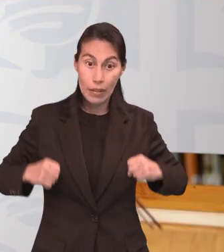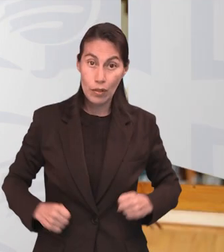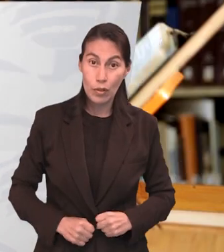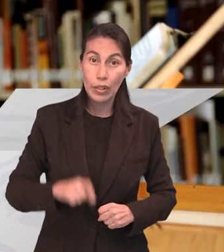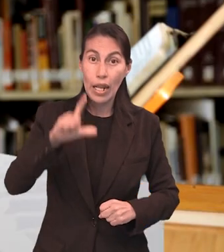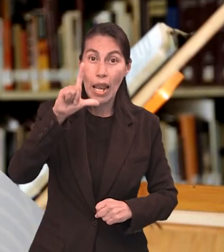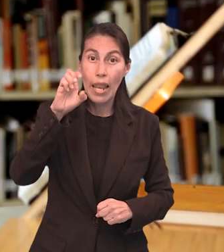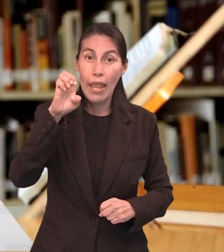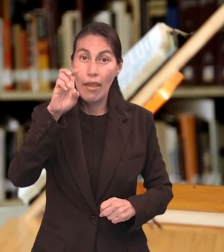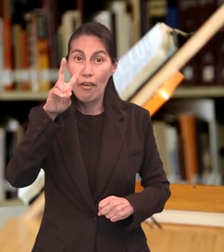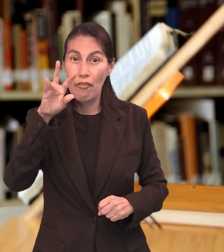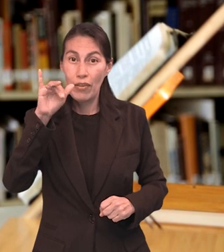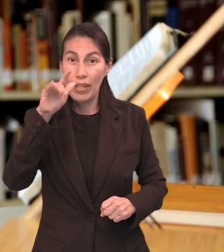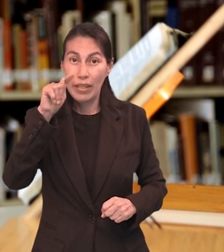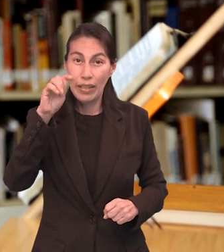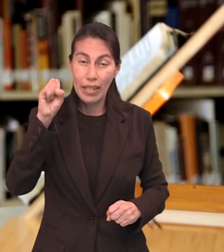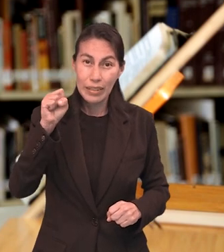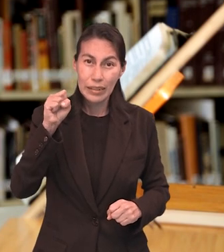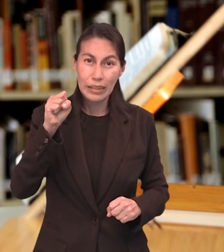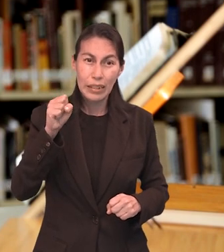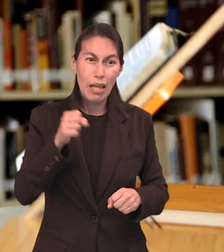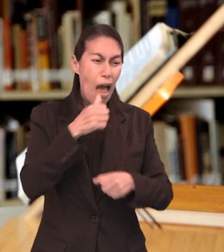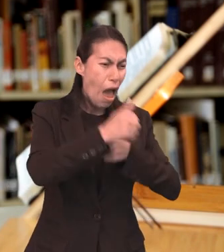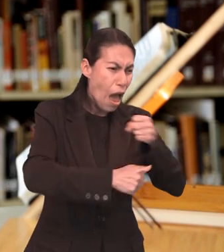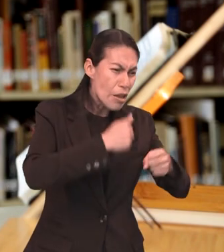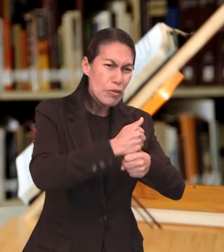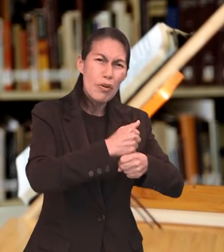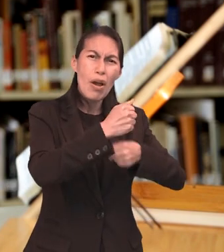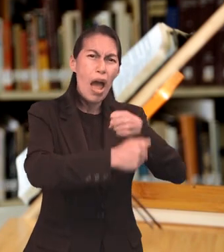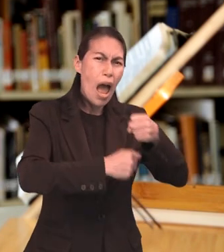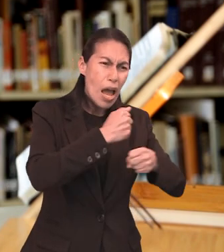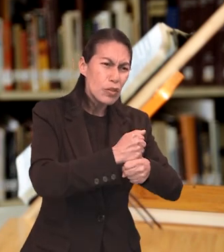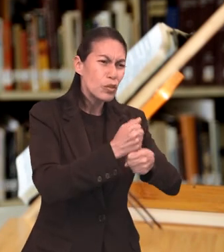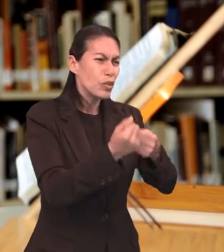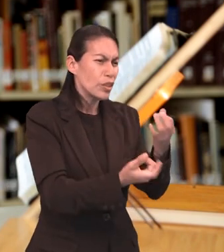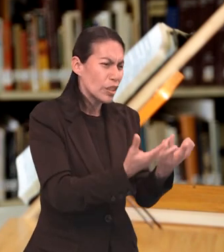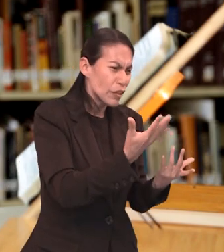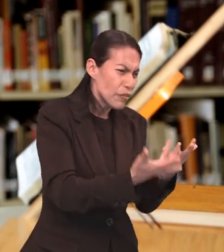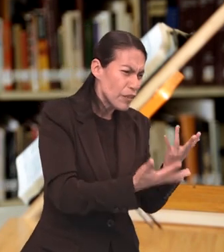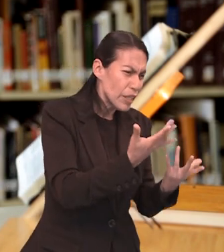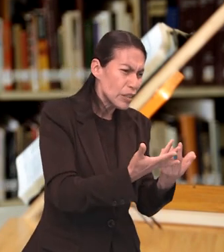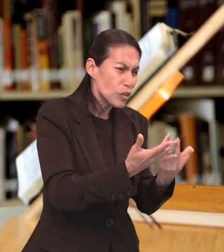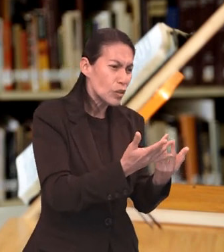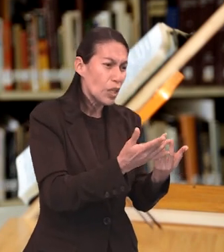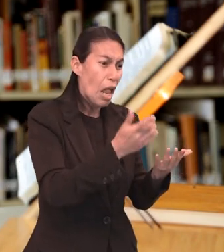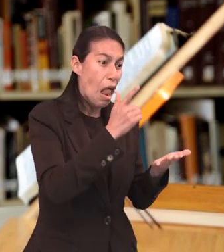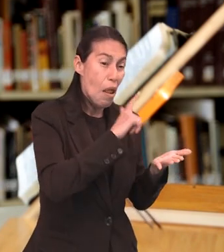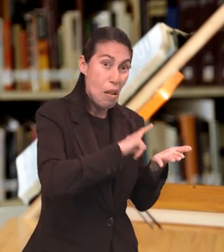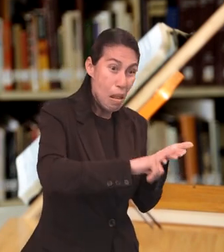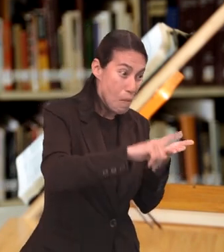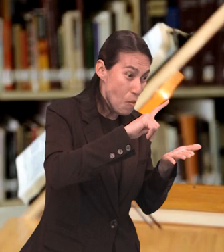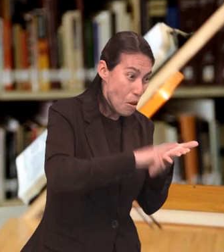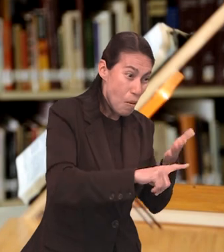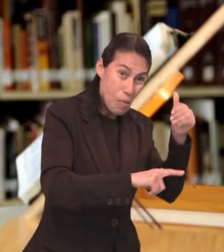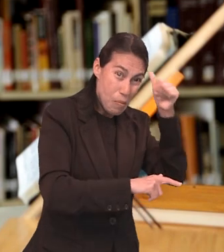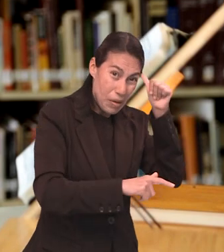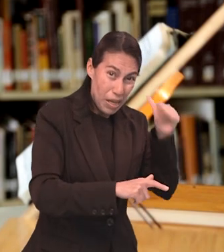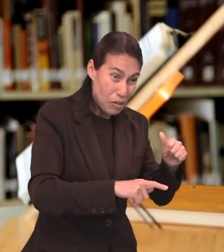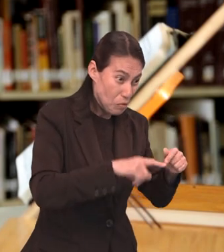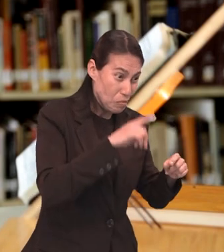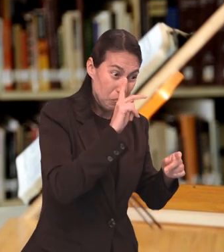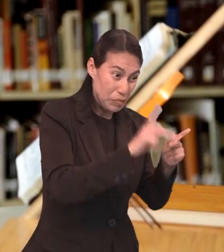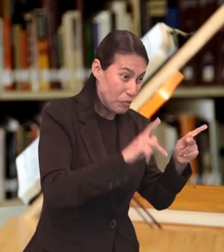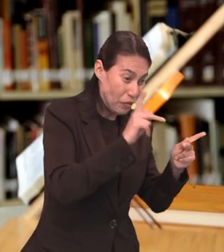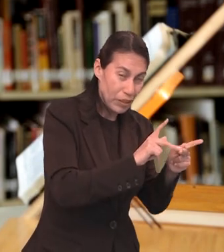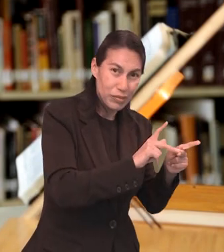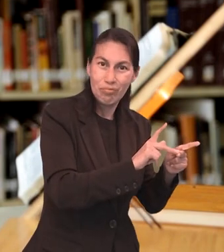Los sacerdotes levitas cada día y cada año ofrecían ofrendas y sacrificios que no tenían poder alguno para perfeccionar la conciencia